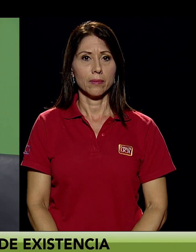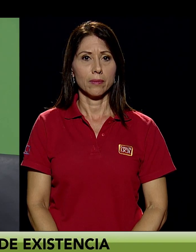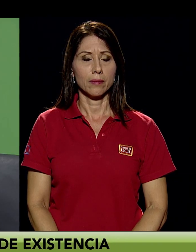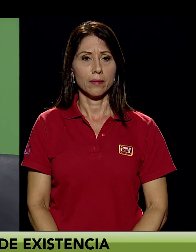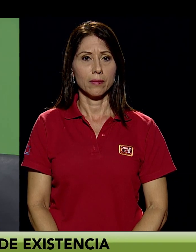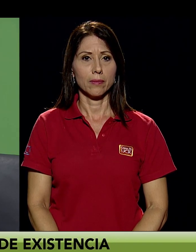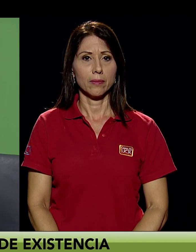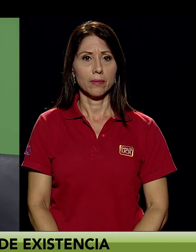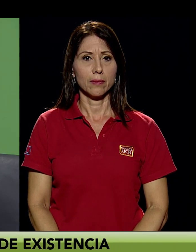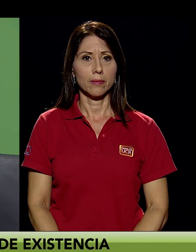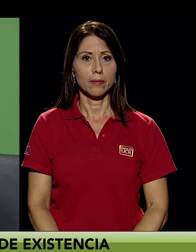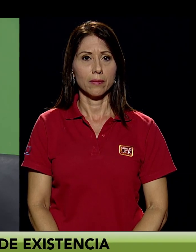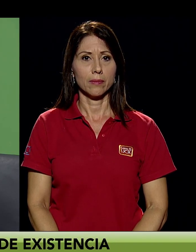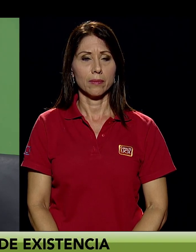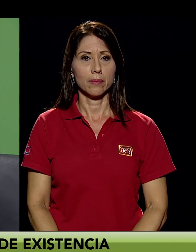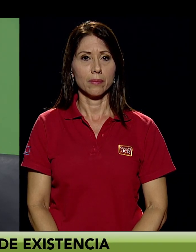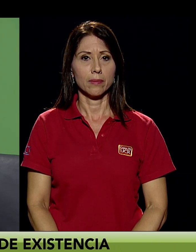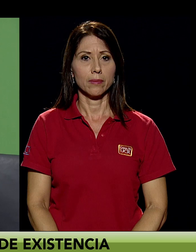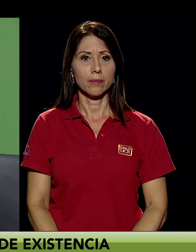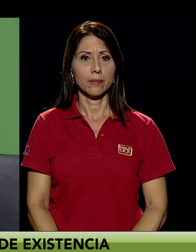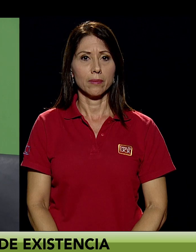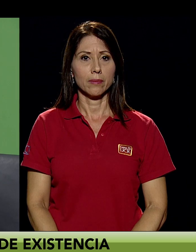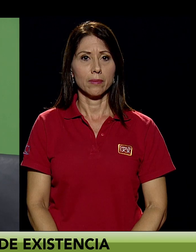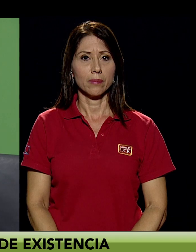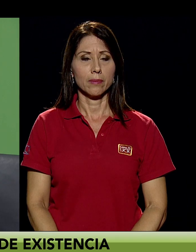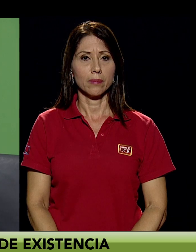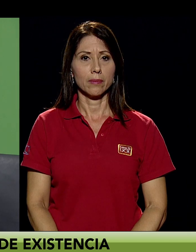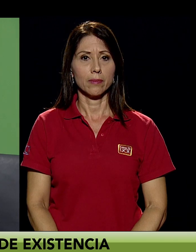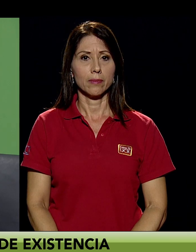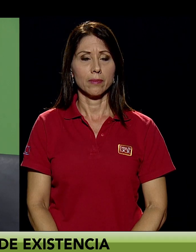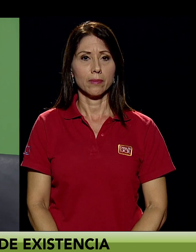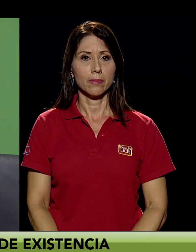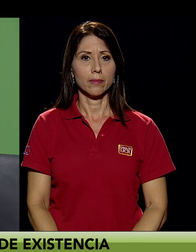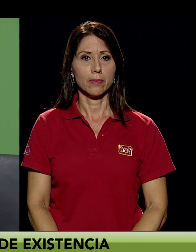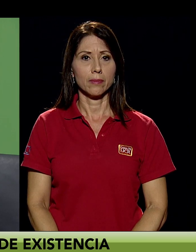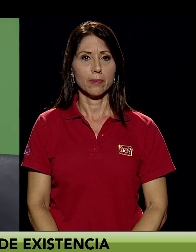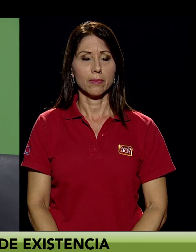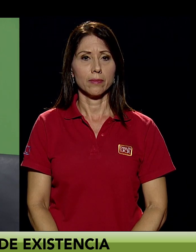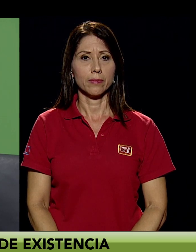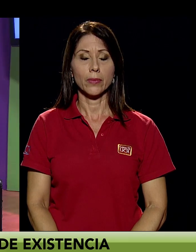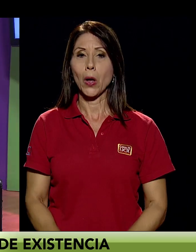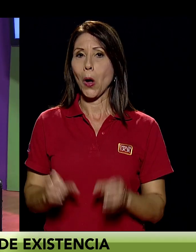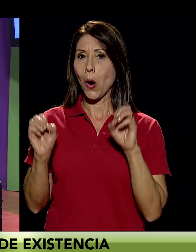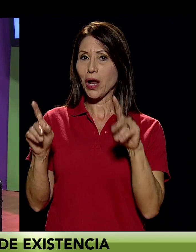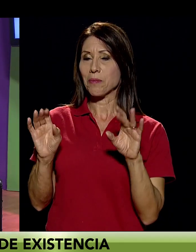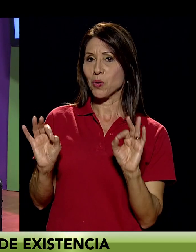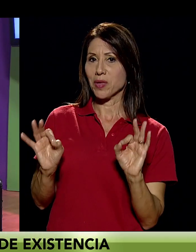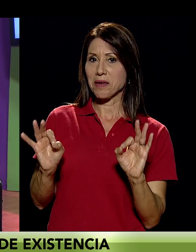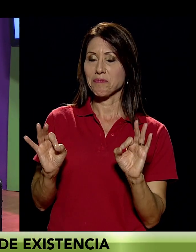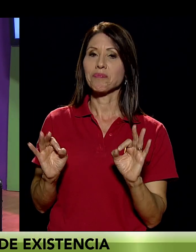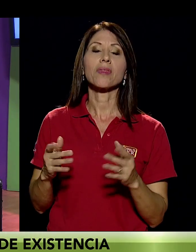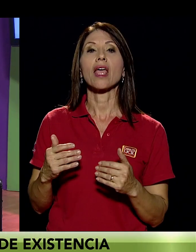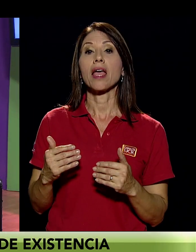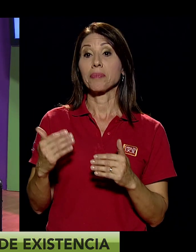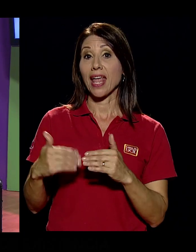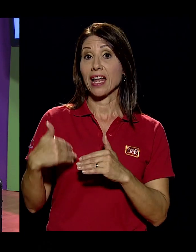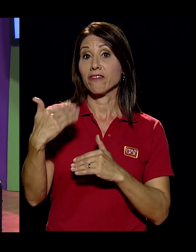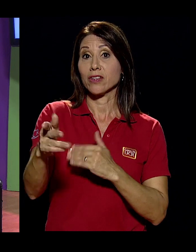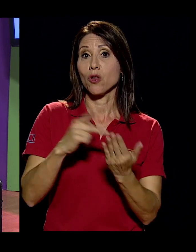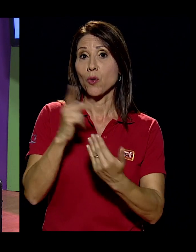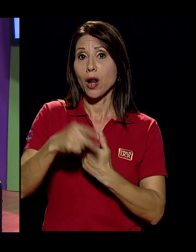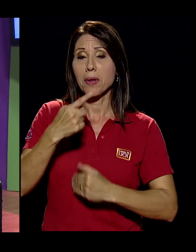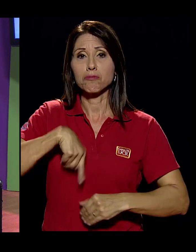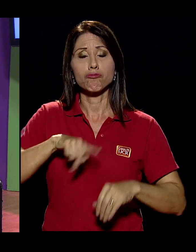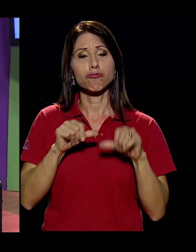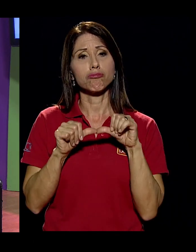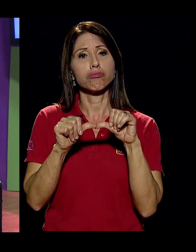mucho gusto tratamos de responderles, pero si esos recursos de Lesco pueden comunicarse con Conalesco. Ok, muy bien. En el resto del programa vamos